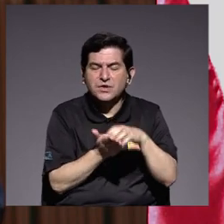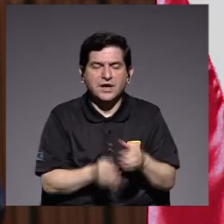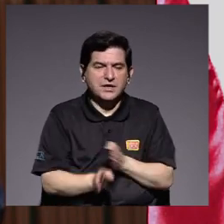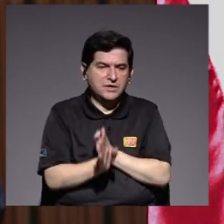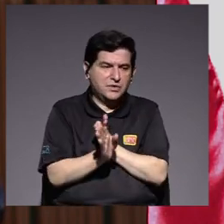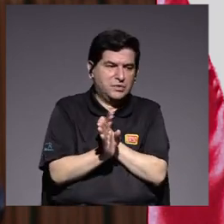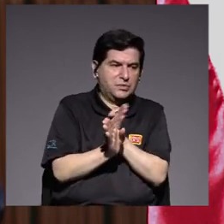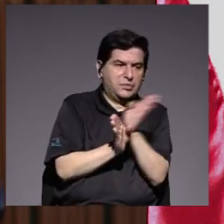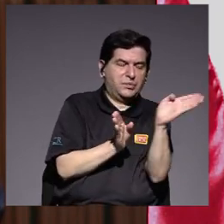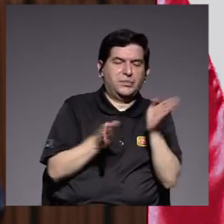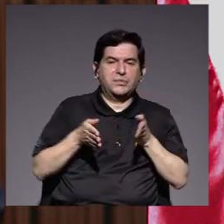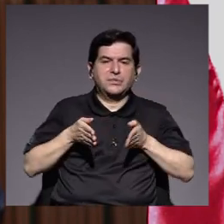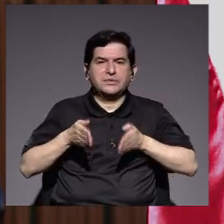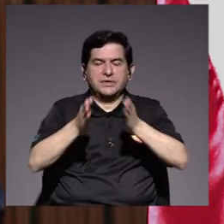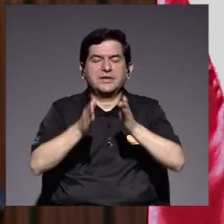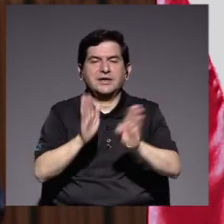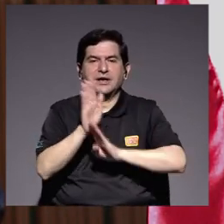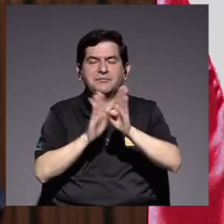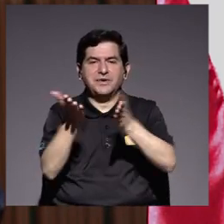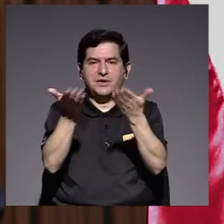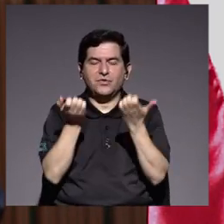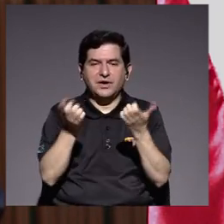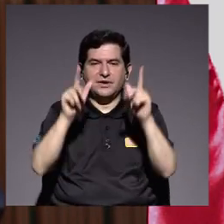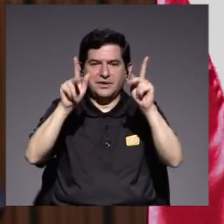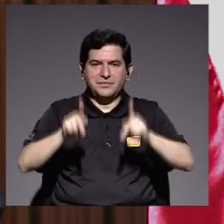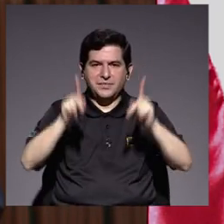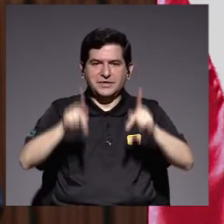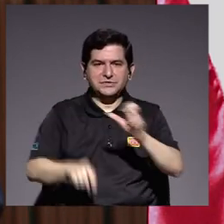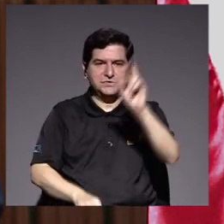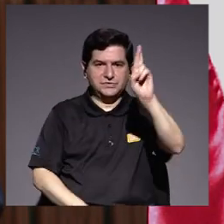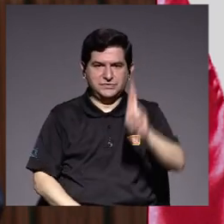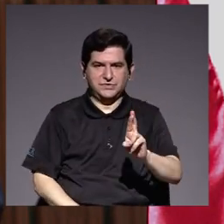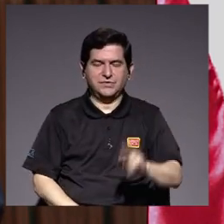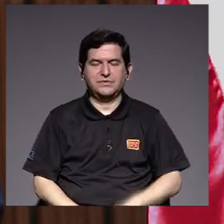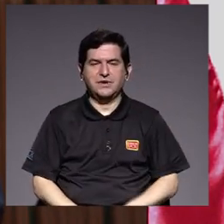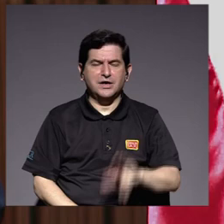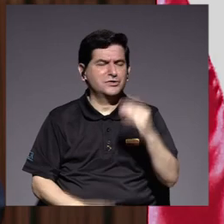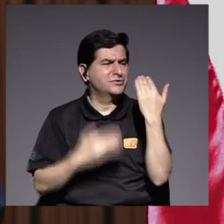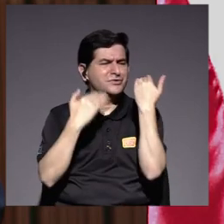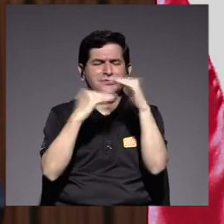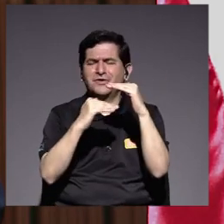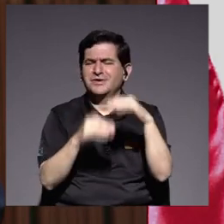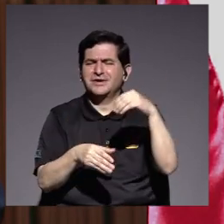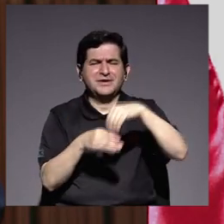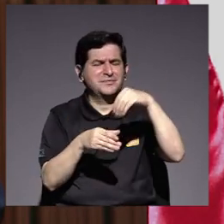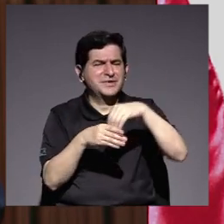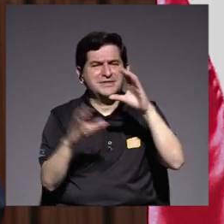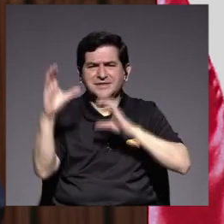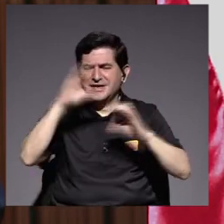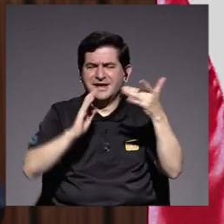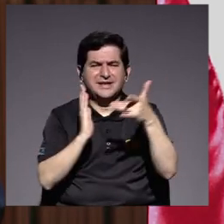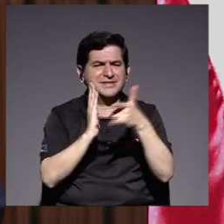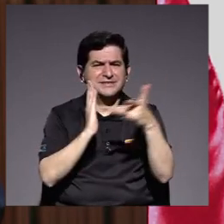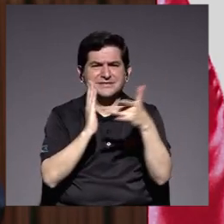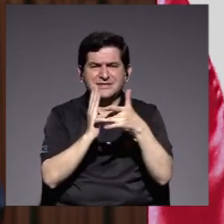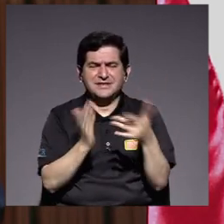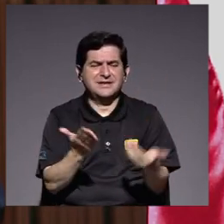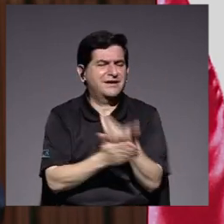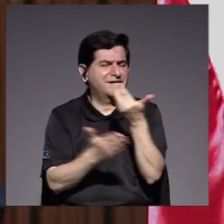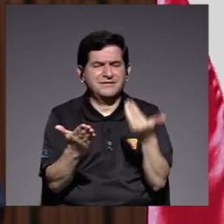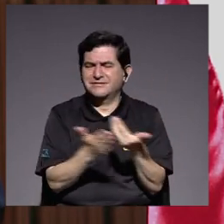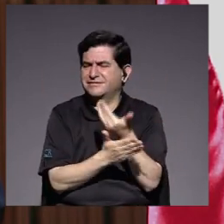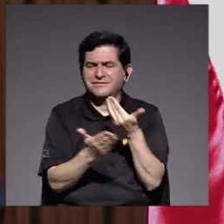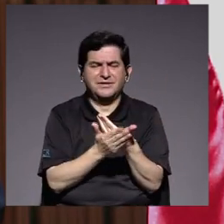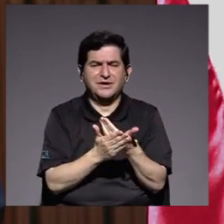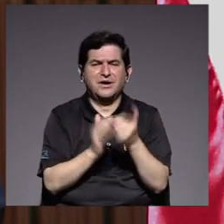camino de desarrollo que anhelamos las y los costarricenses no se debe limitar la inversión en ciencia tecnología e innovación